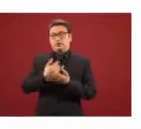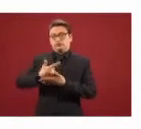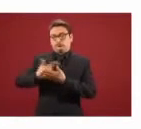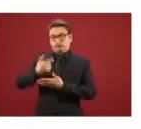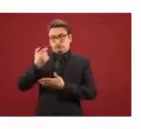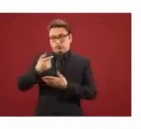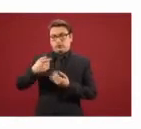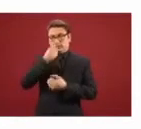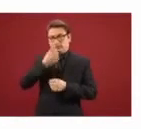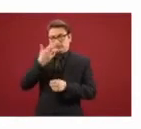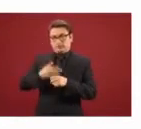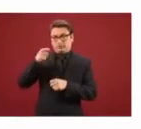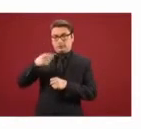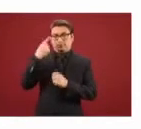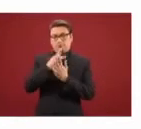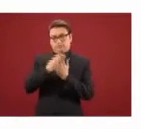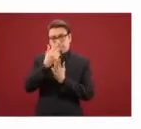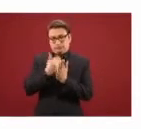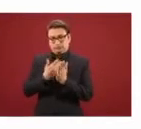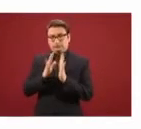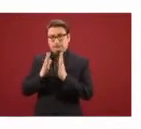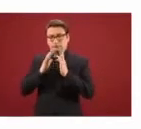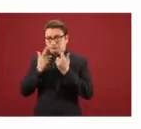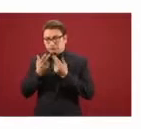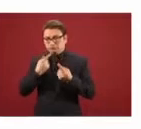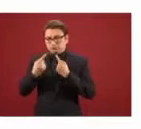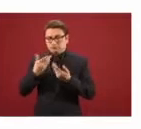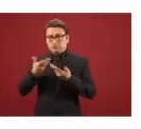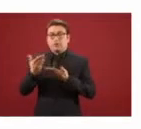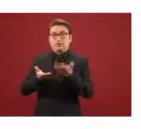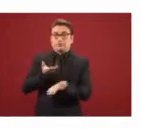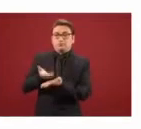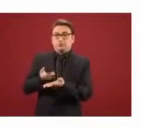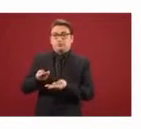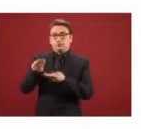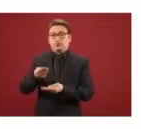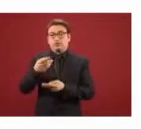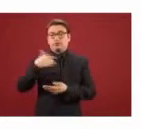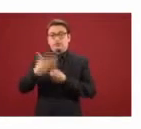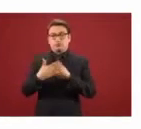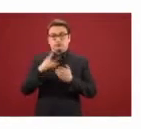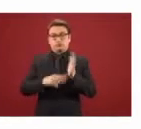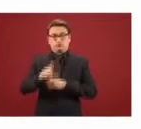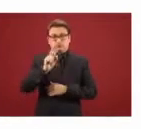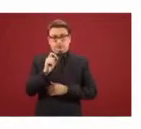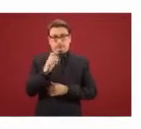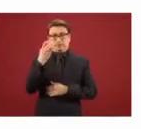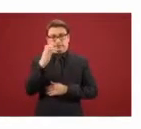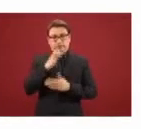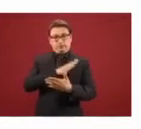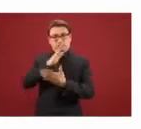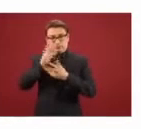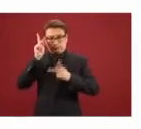Secretaría designada de Planeación. La propuesta enviada para que en enero del 2020 se realice una visita técnica